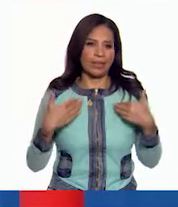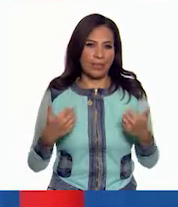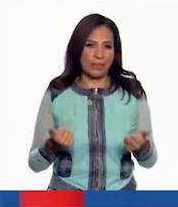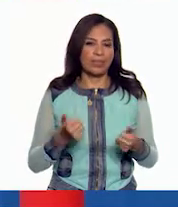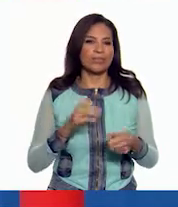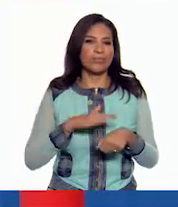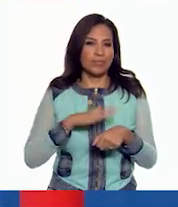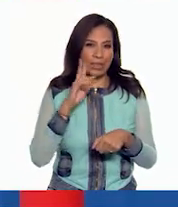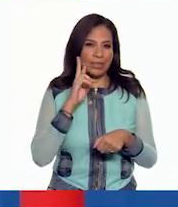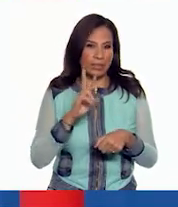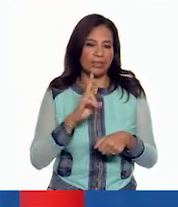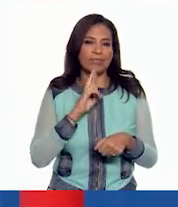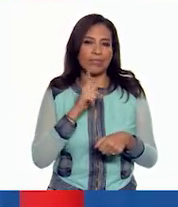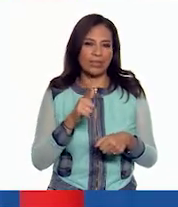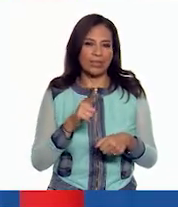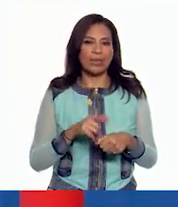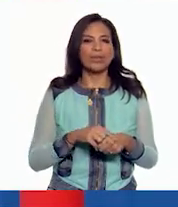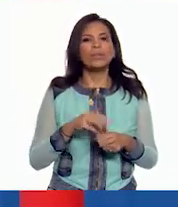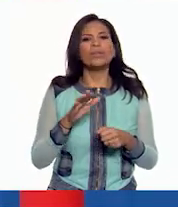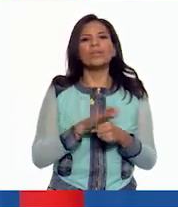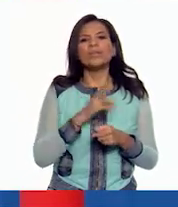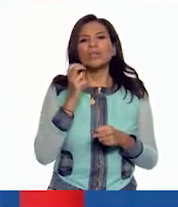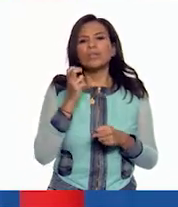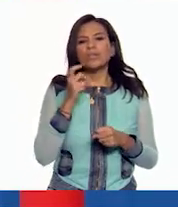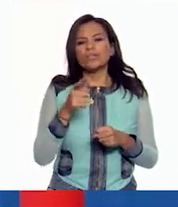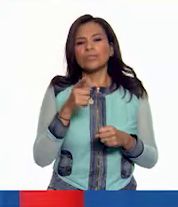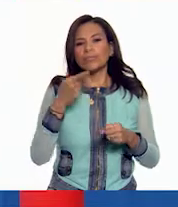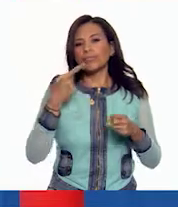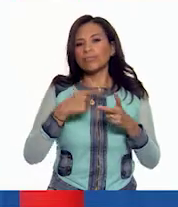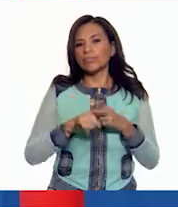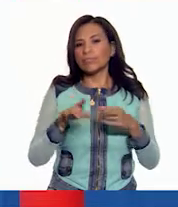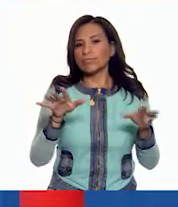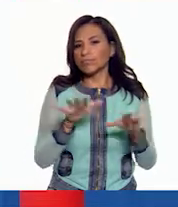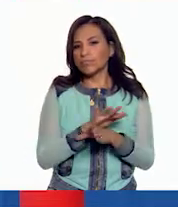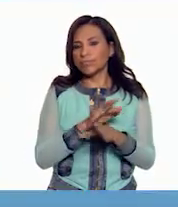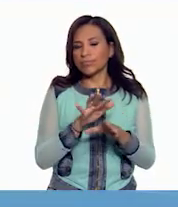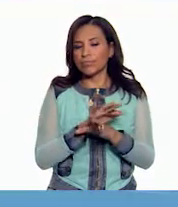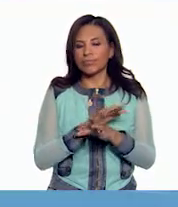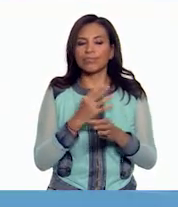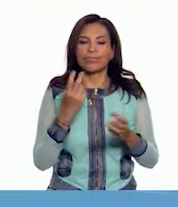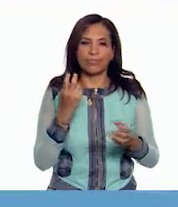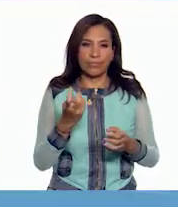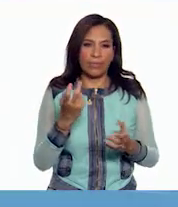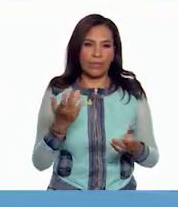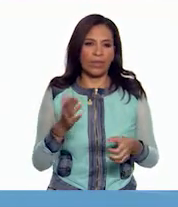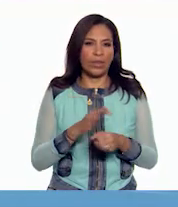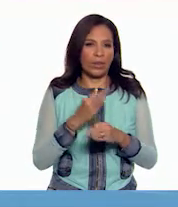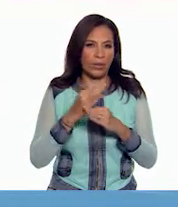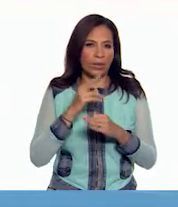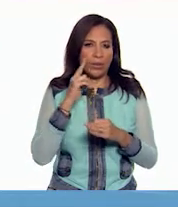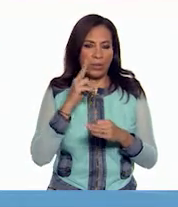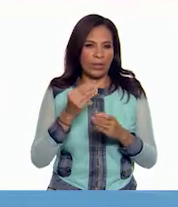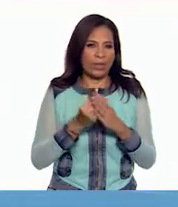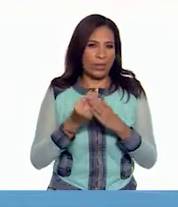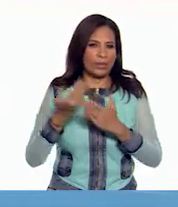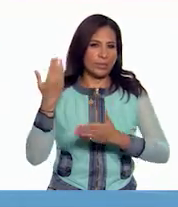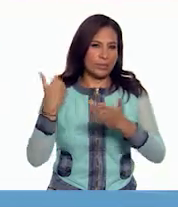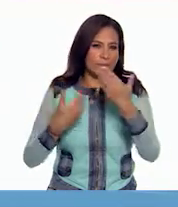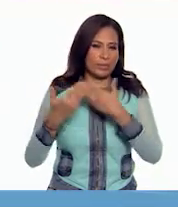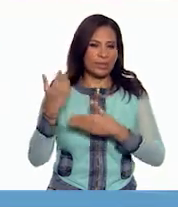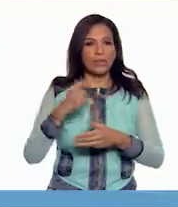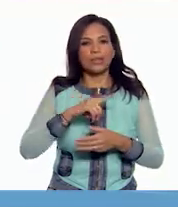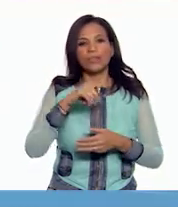bastante mejor. Entonces, esto inició el cambio. Exacto. Y como hemos visto en clases pasadas,